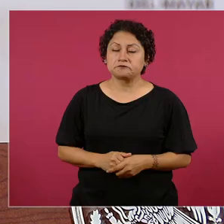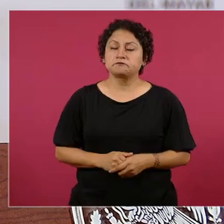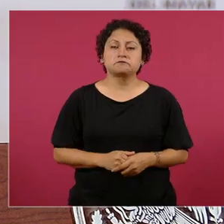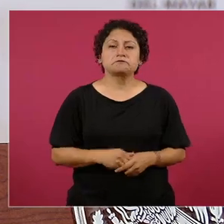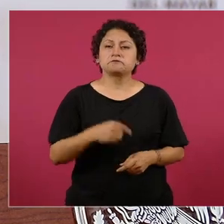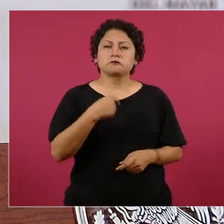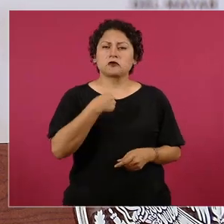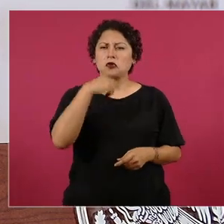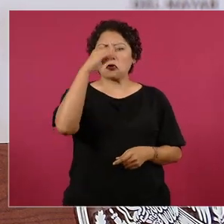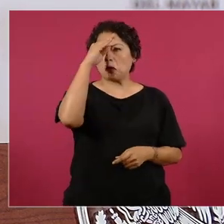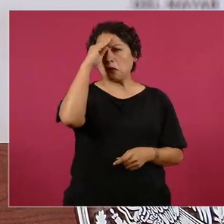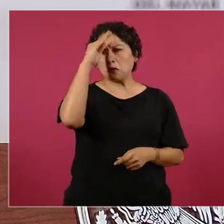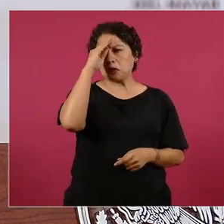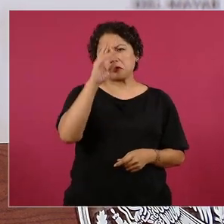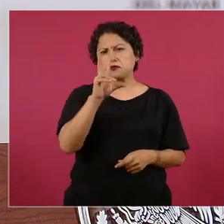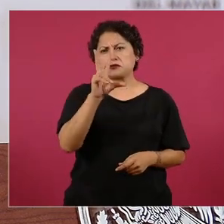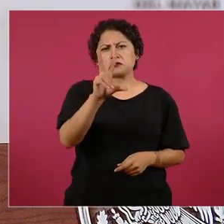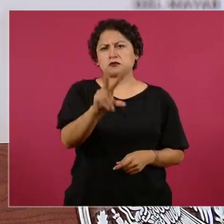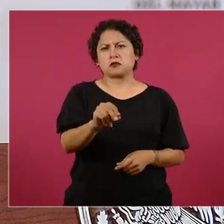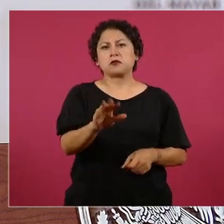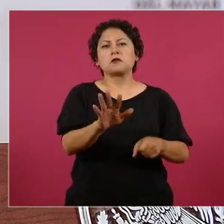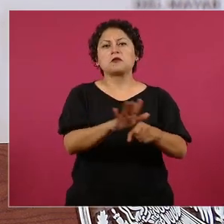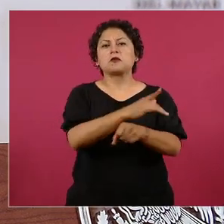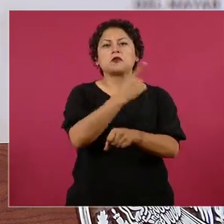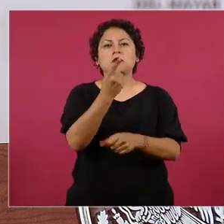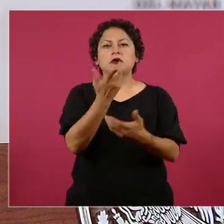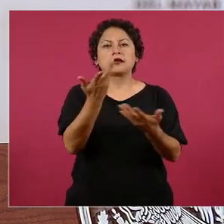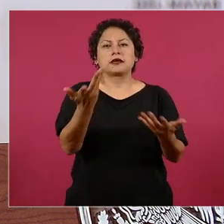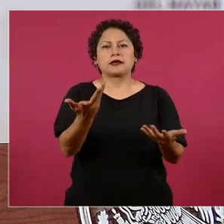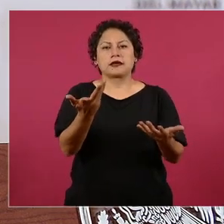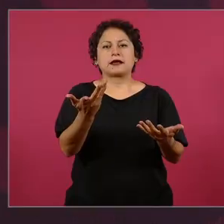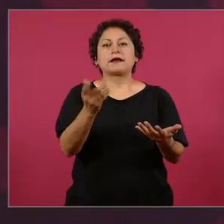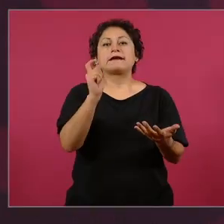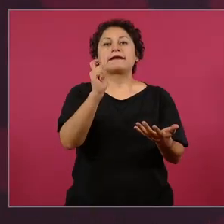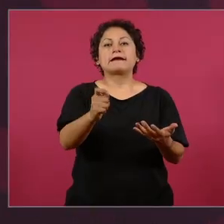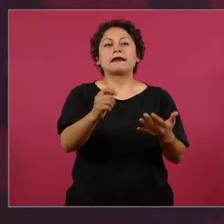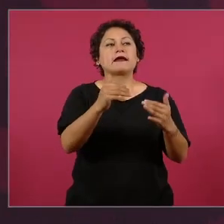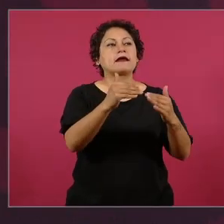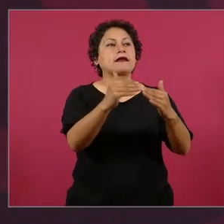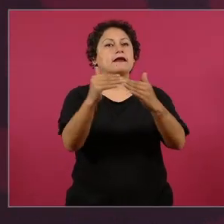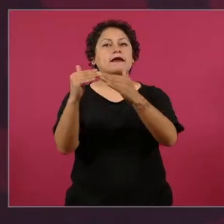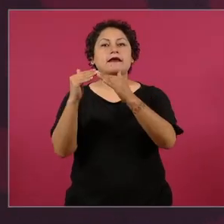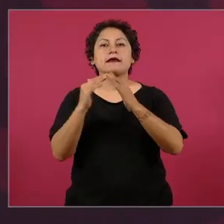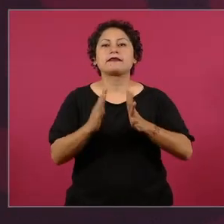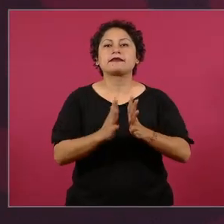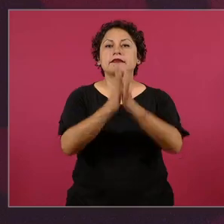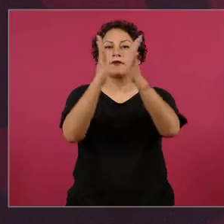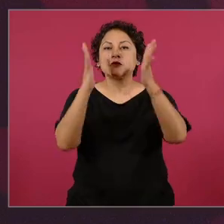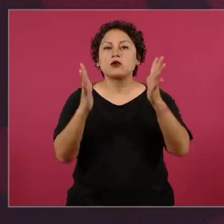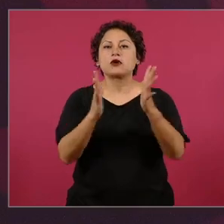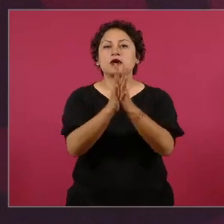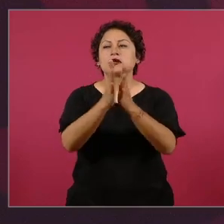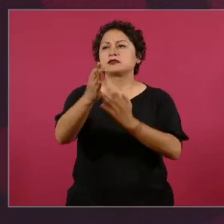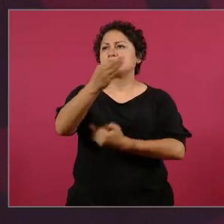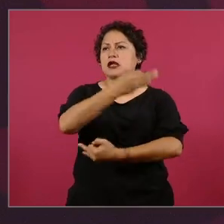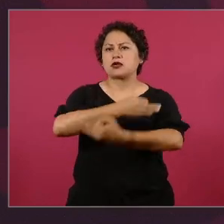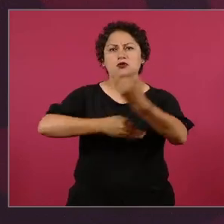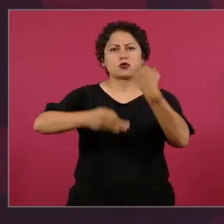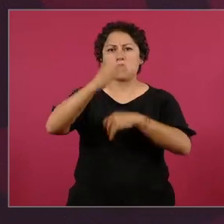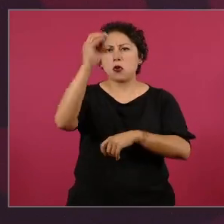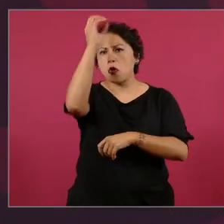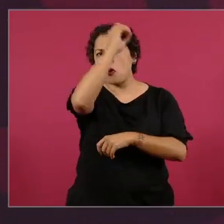derecho a manifestarnos y se debe de garantizar el derecho a disentir en una auténtica